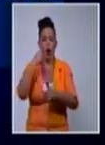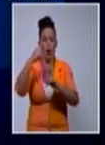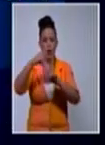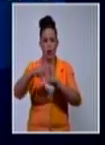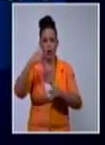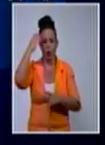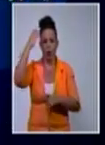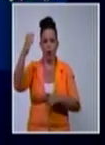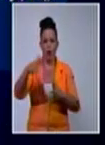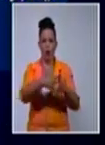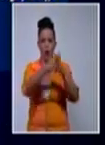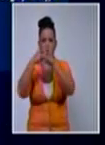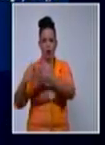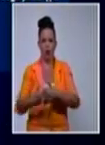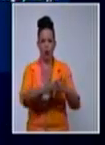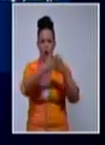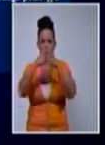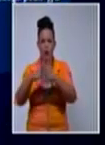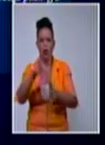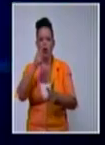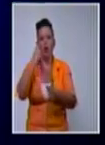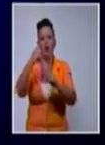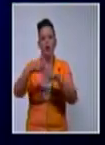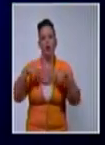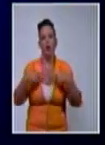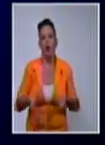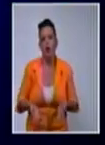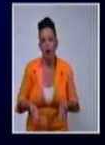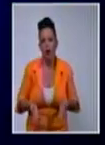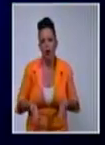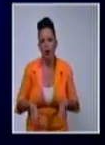su apuesta para derrocar la revolución cubana.